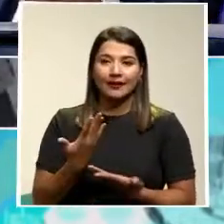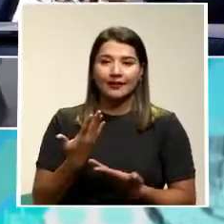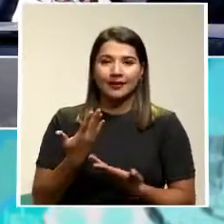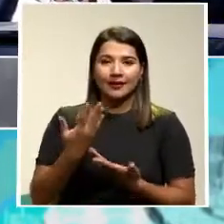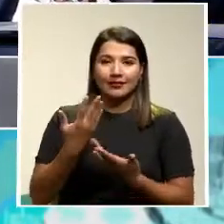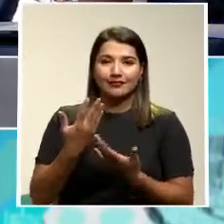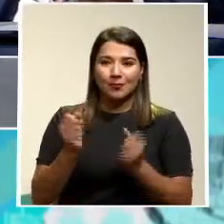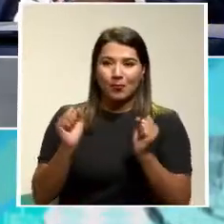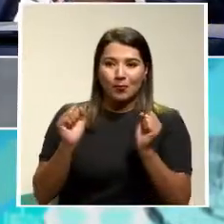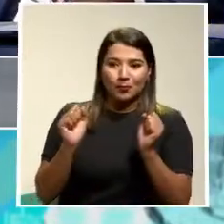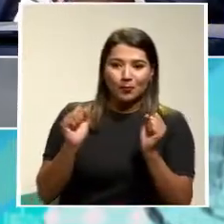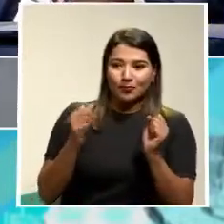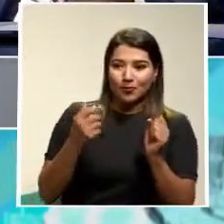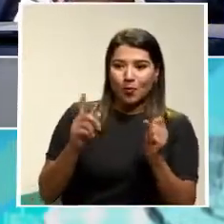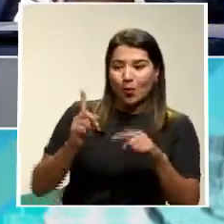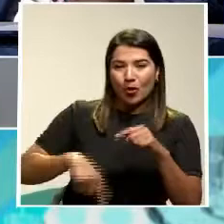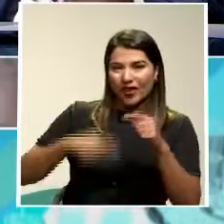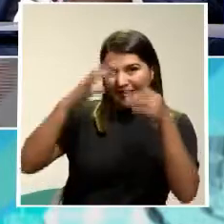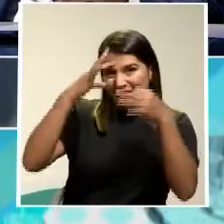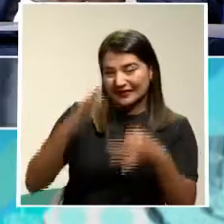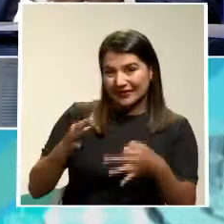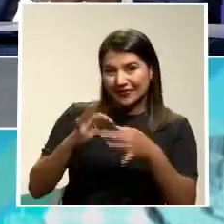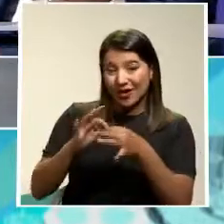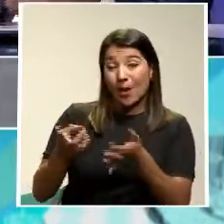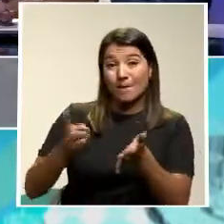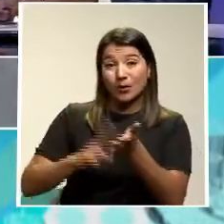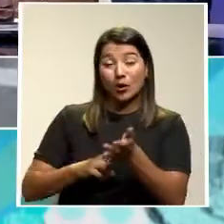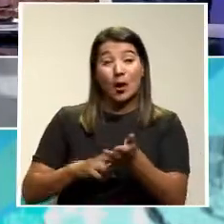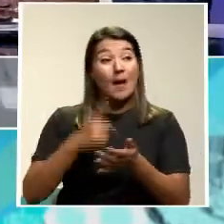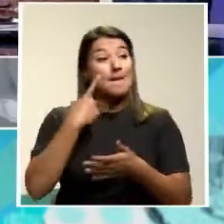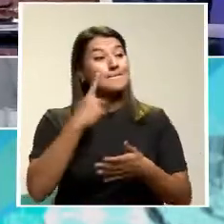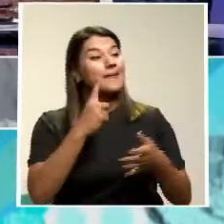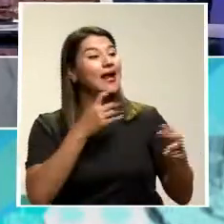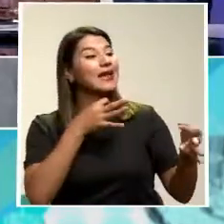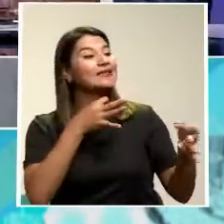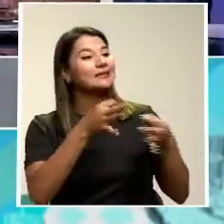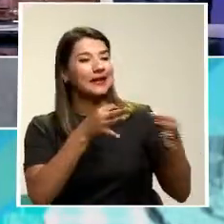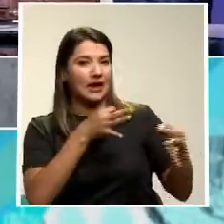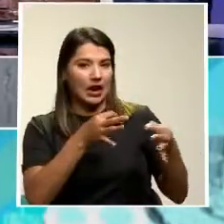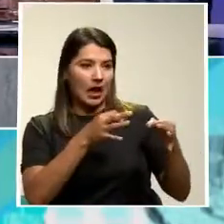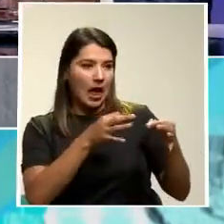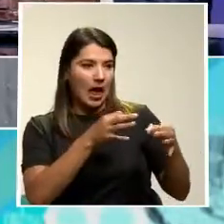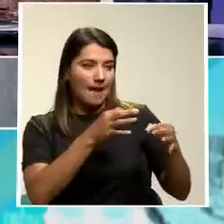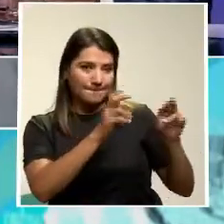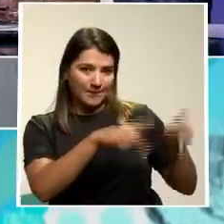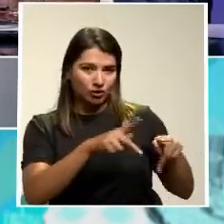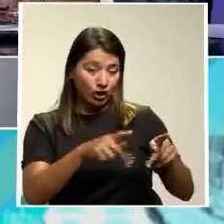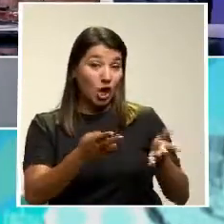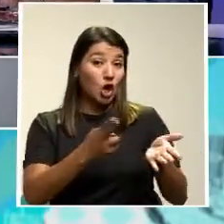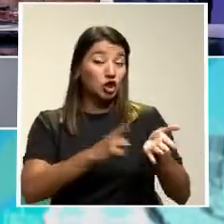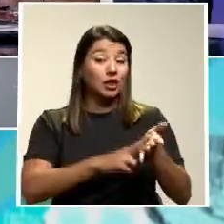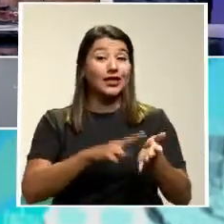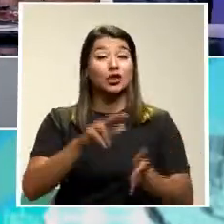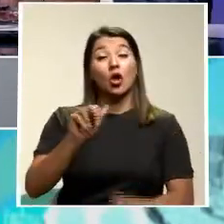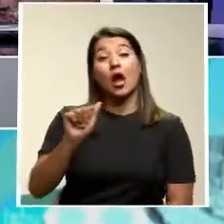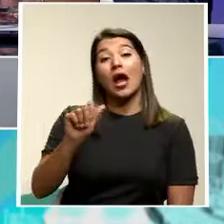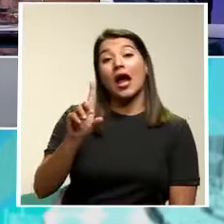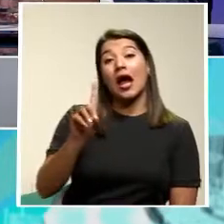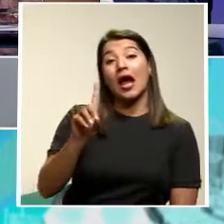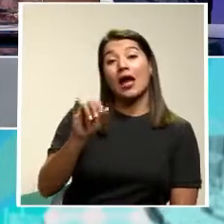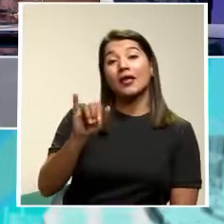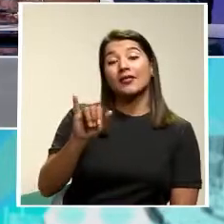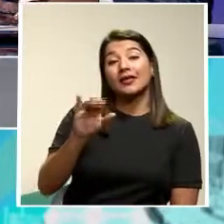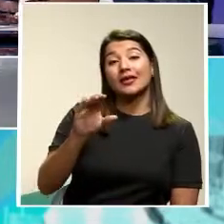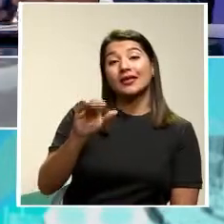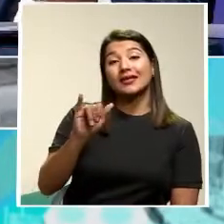Y lo abordamos Quizá nada más Para aclararle al público Un contrato de adhesión Es cuando yo le doy Unas condiciones Que usted no puede